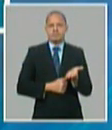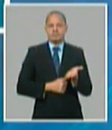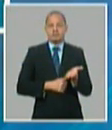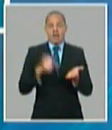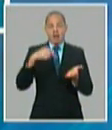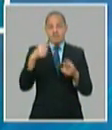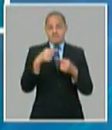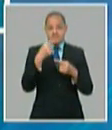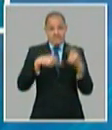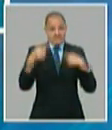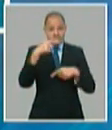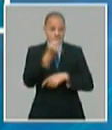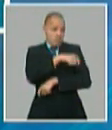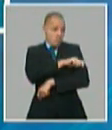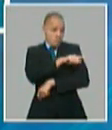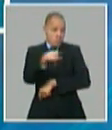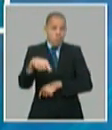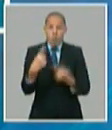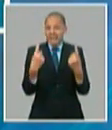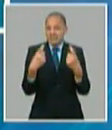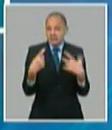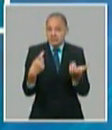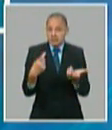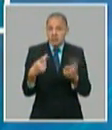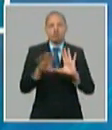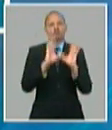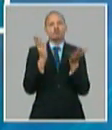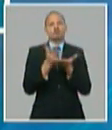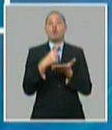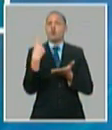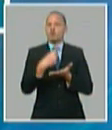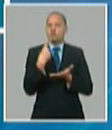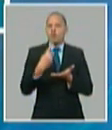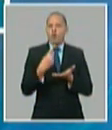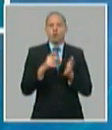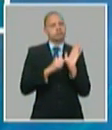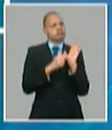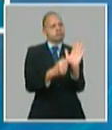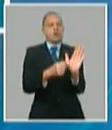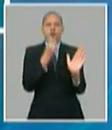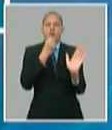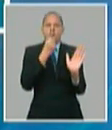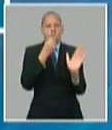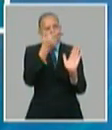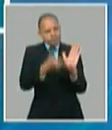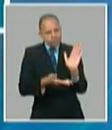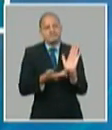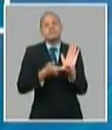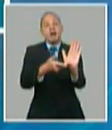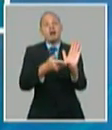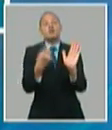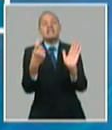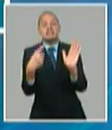la oferta con control de inflación con control de precios que aquí se ha